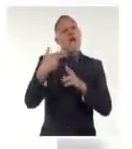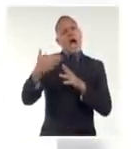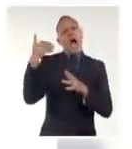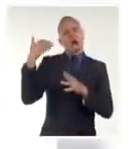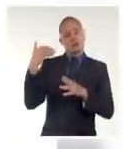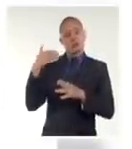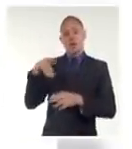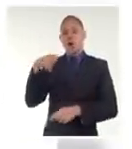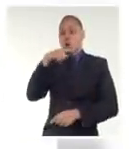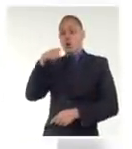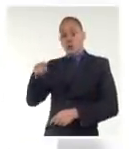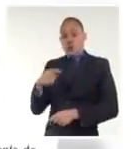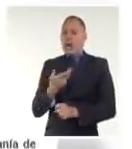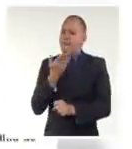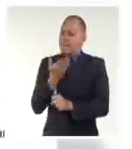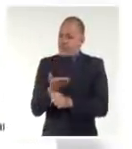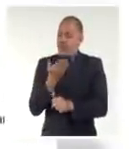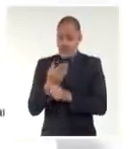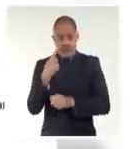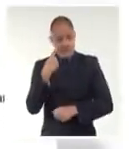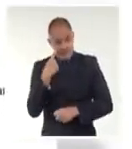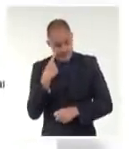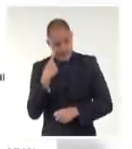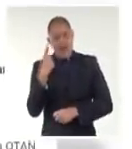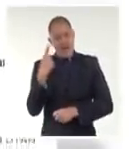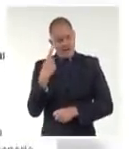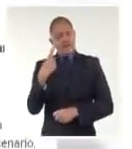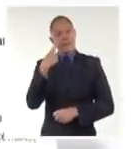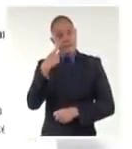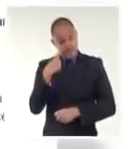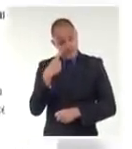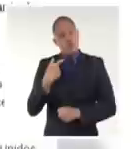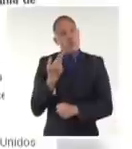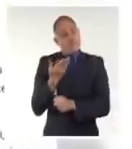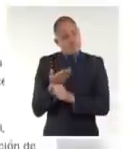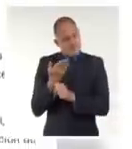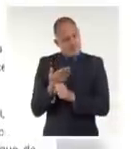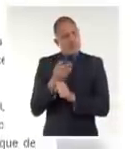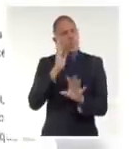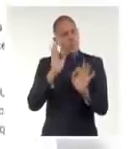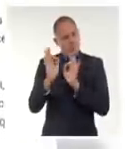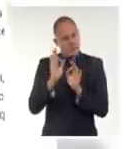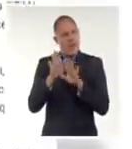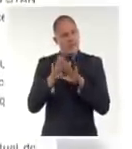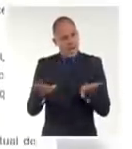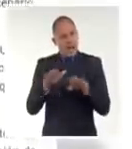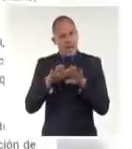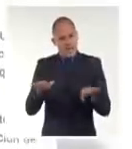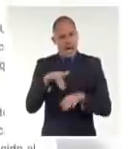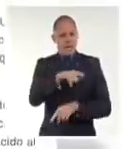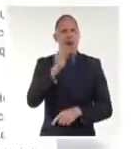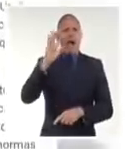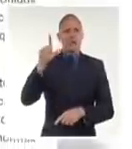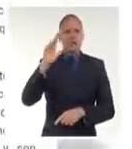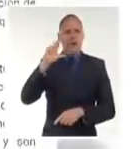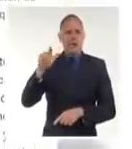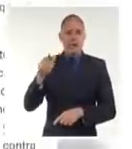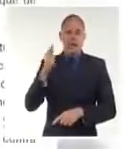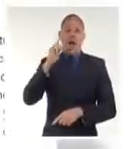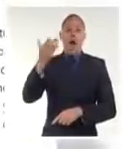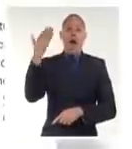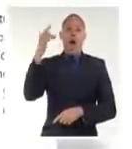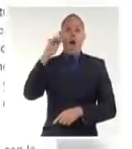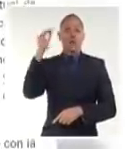y la OTAN y los factores que han conducido al uso de la fuerza y la no observancia de principios legales y normas internacionales